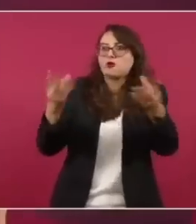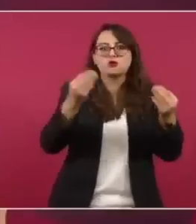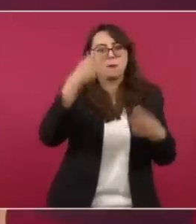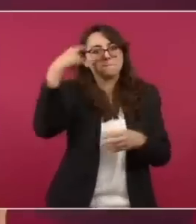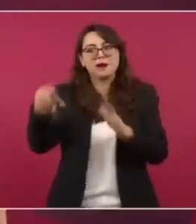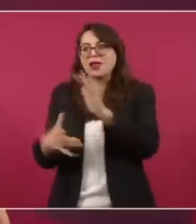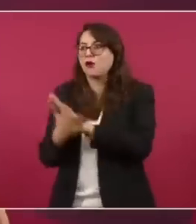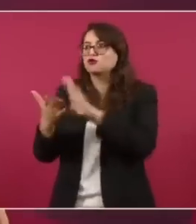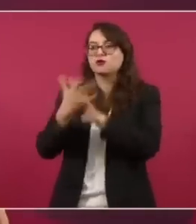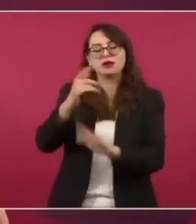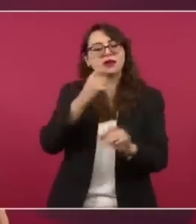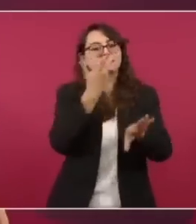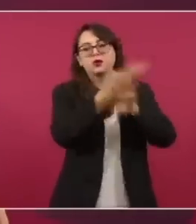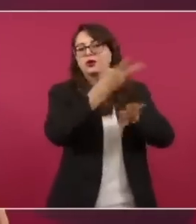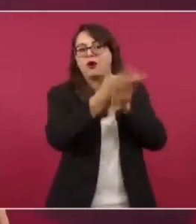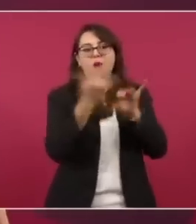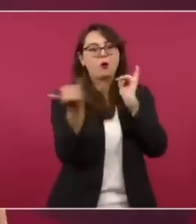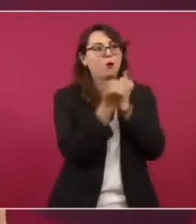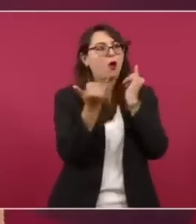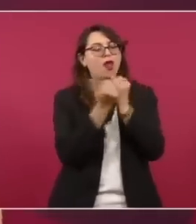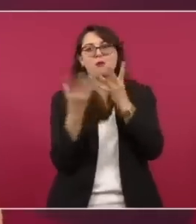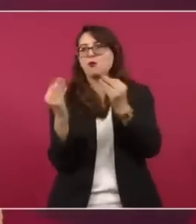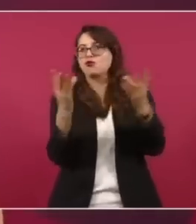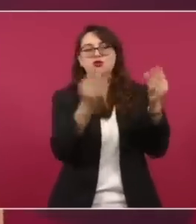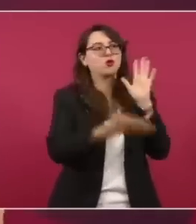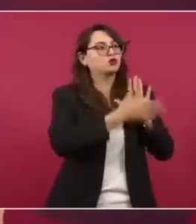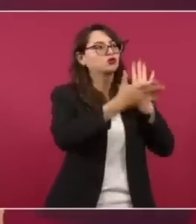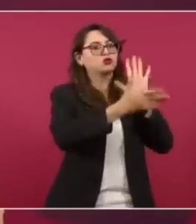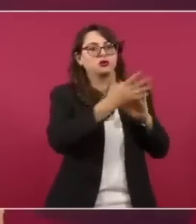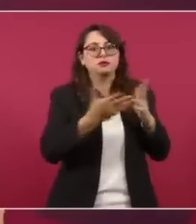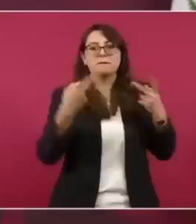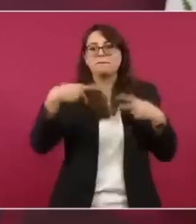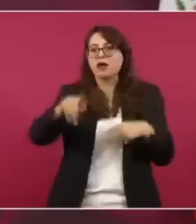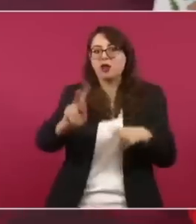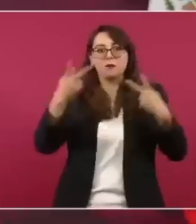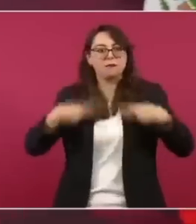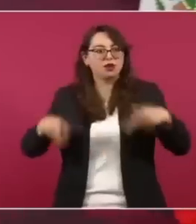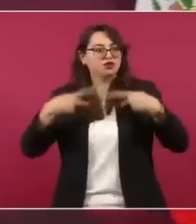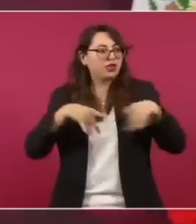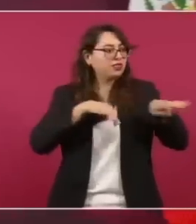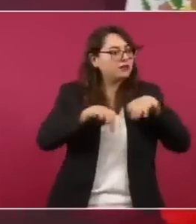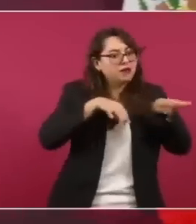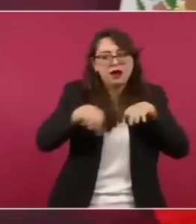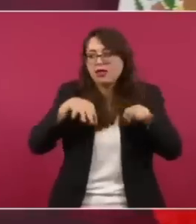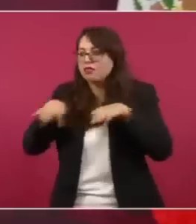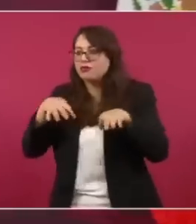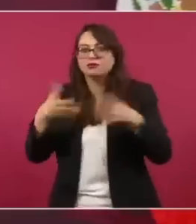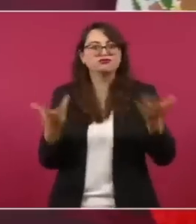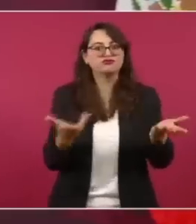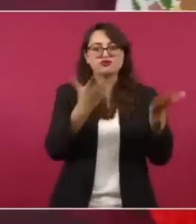en Estados Unidos, no tienen fuerza de trabajo. Por eso hay que afinar las políticas